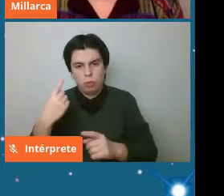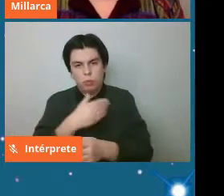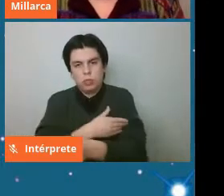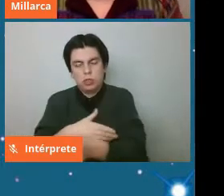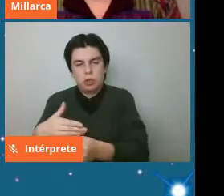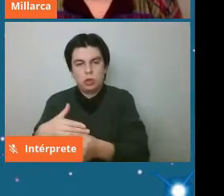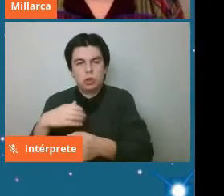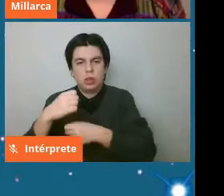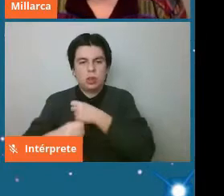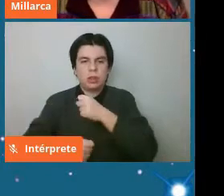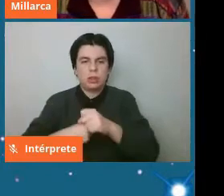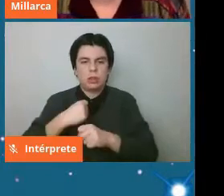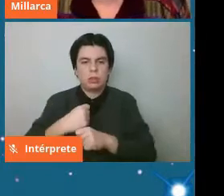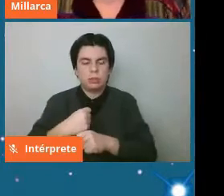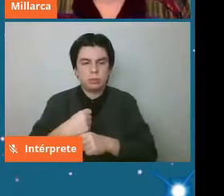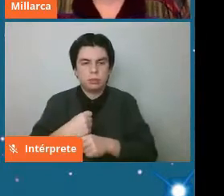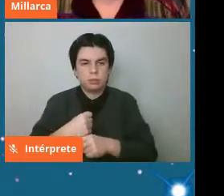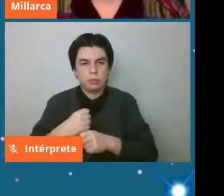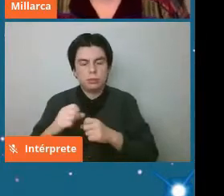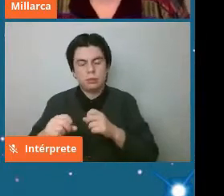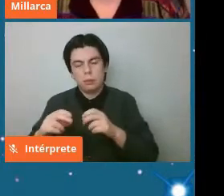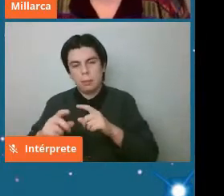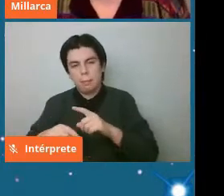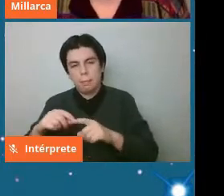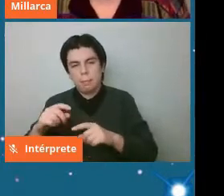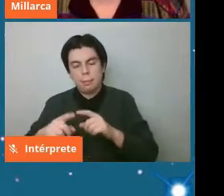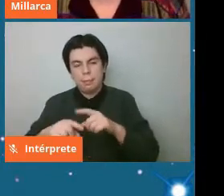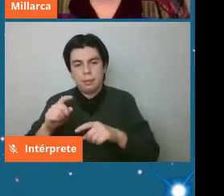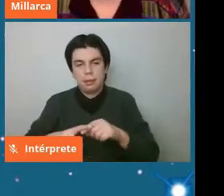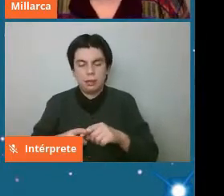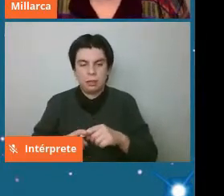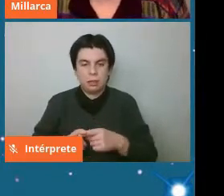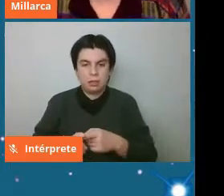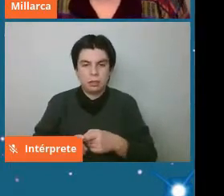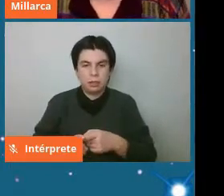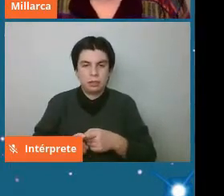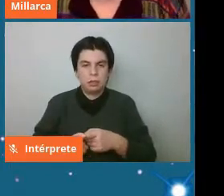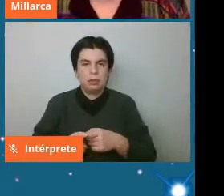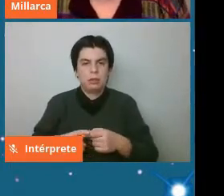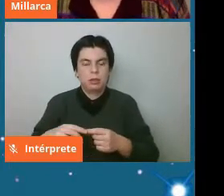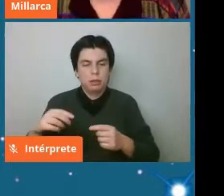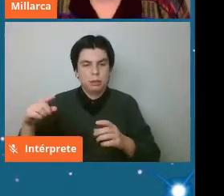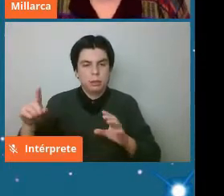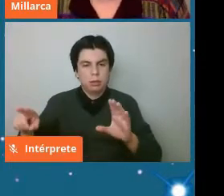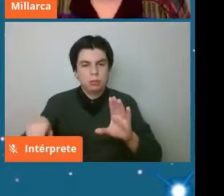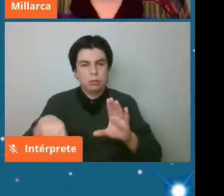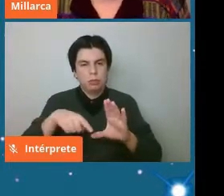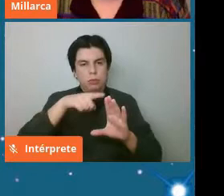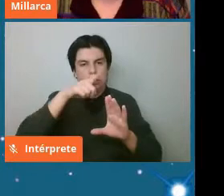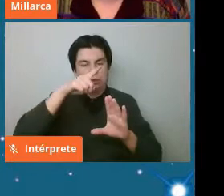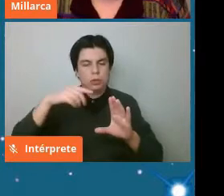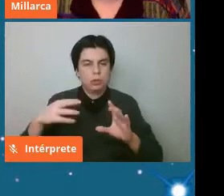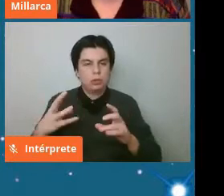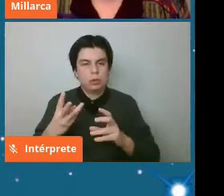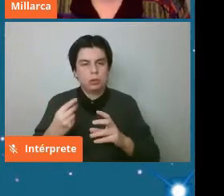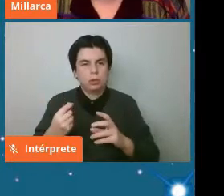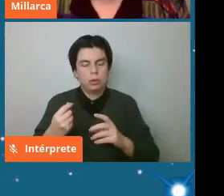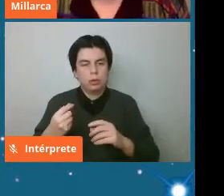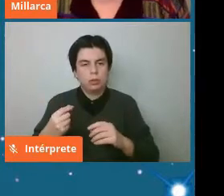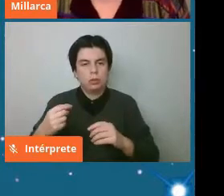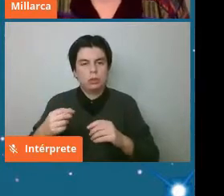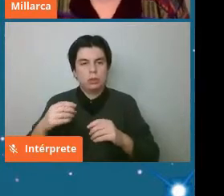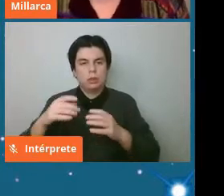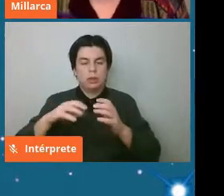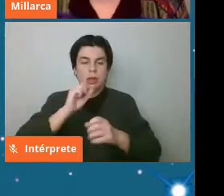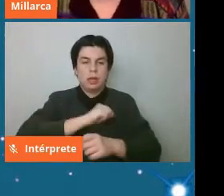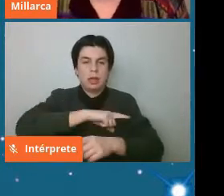años de edad terrestre y este es el patrón para la curva la curva acumulativa para los meteoritos